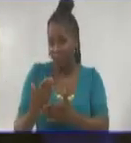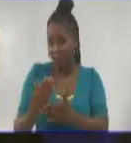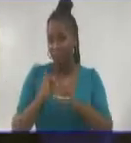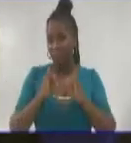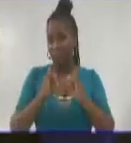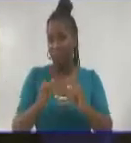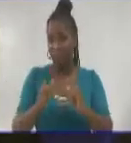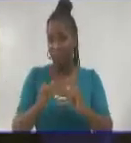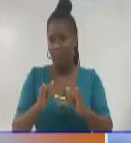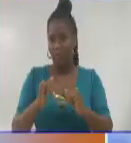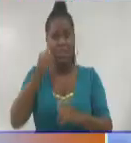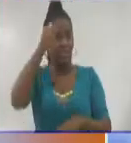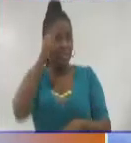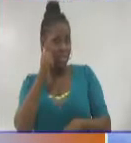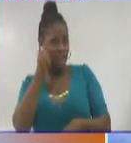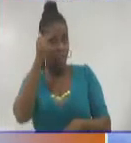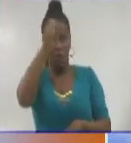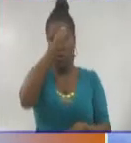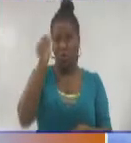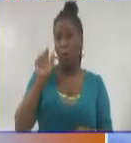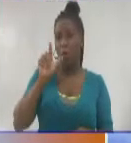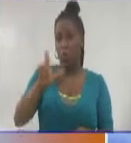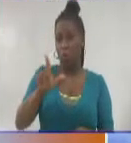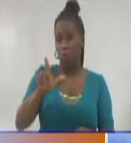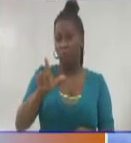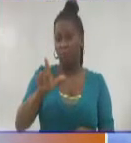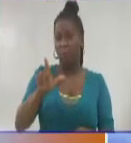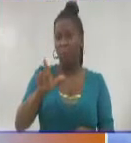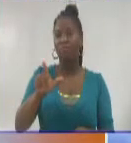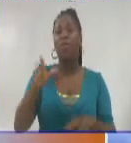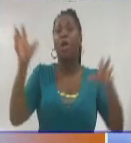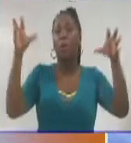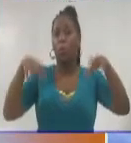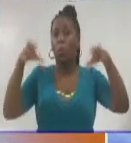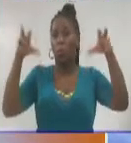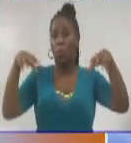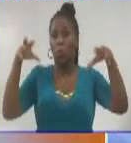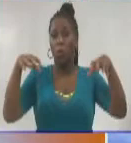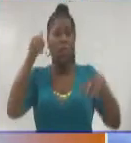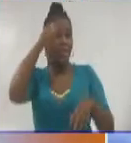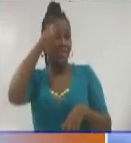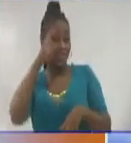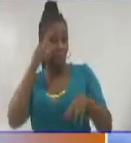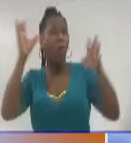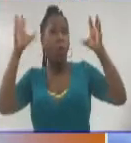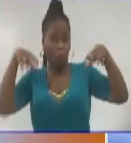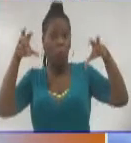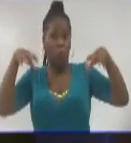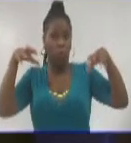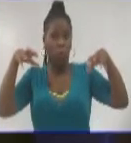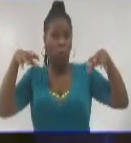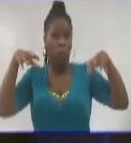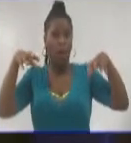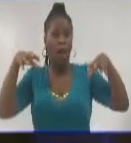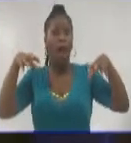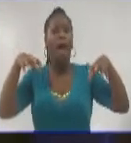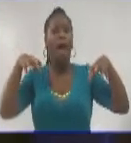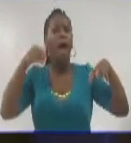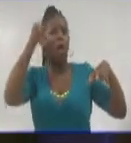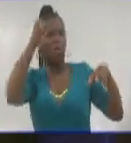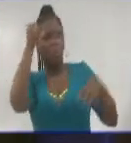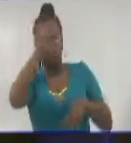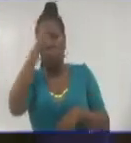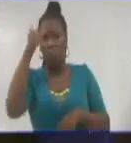sábado, domingo y lunes, aquí tenemos las condiciones, la mayor probabilidad de lluvias se presentará el sábado con algunos chubascos y lluvias, más aisladas durante